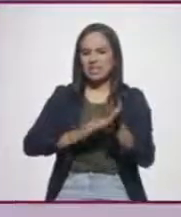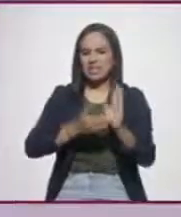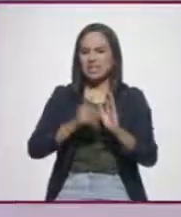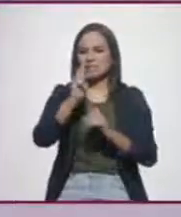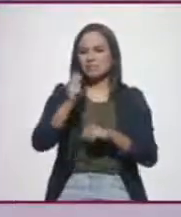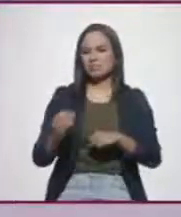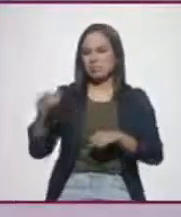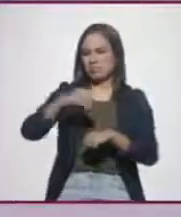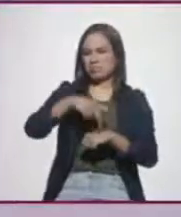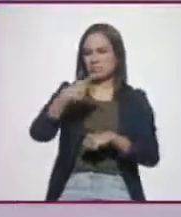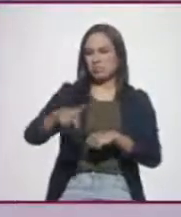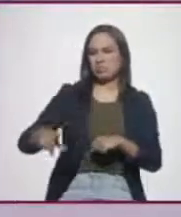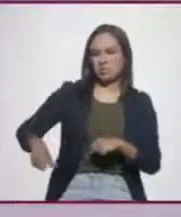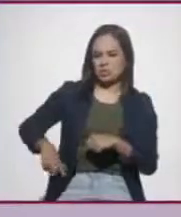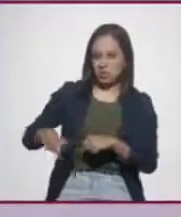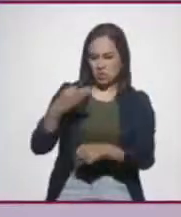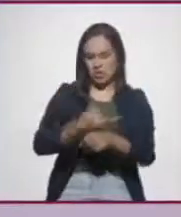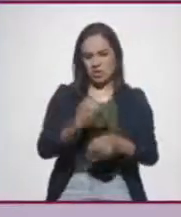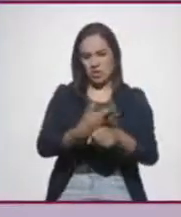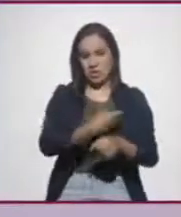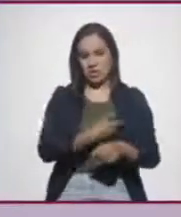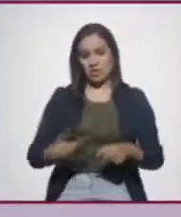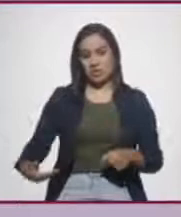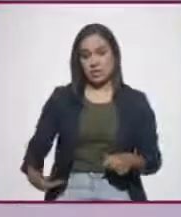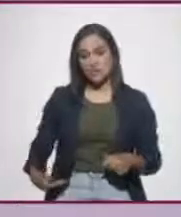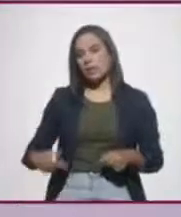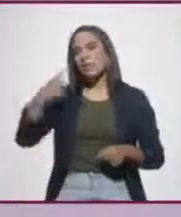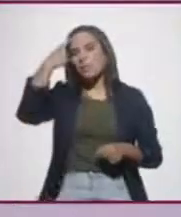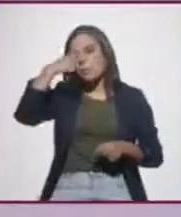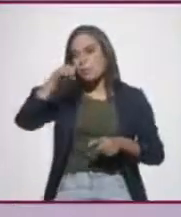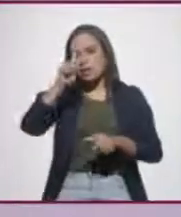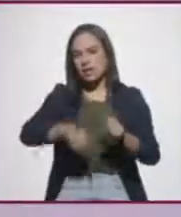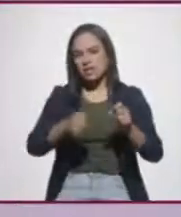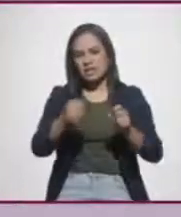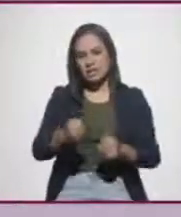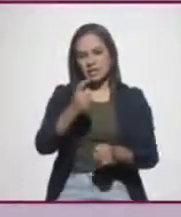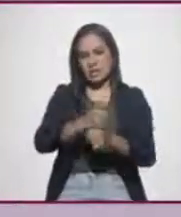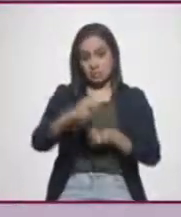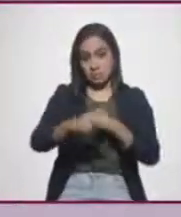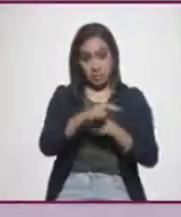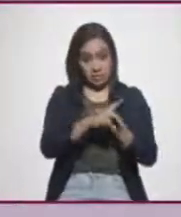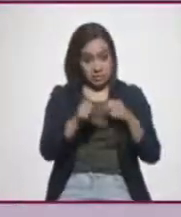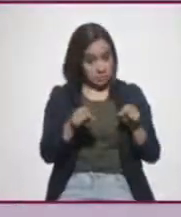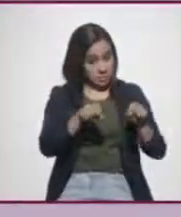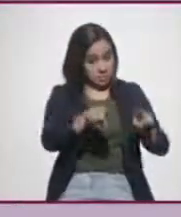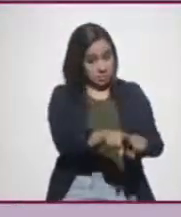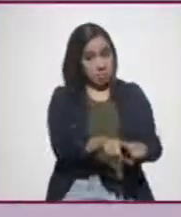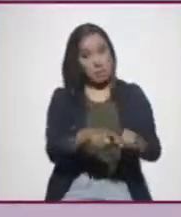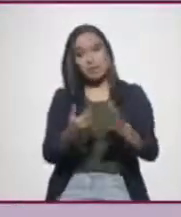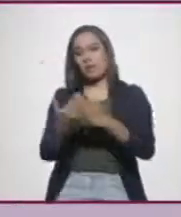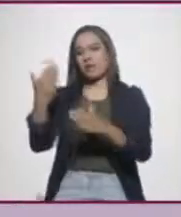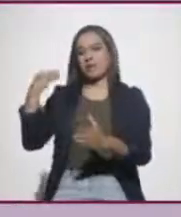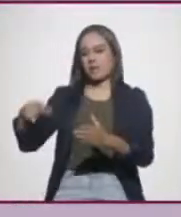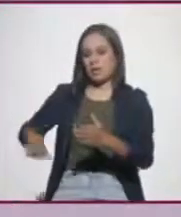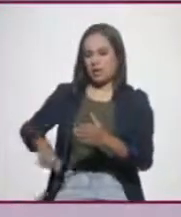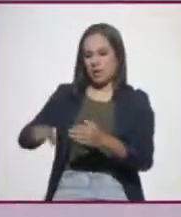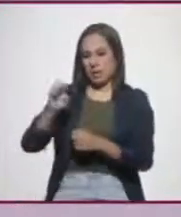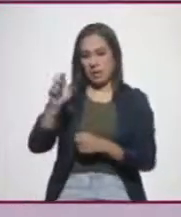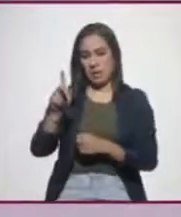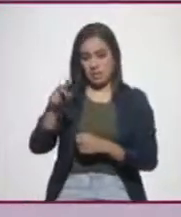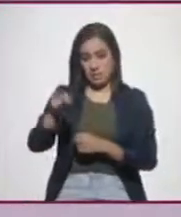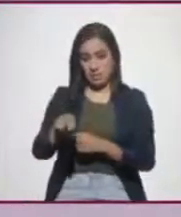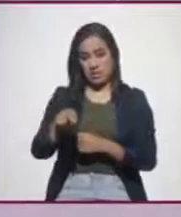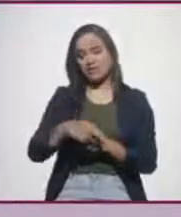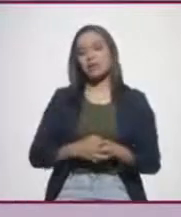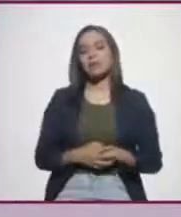implementada por el gobierno del actual presidente para combatir la inseguridad en el país, es la misma que implementó el gobierno de Enrique Peña